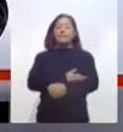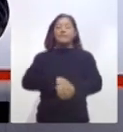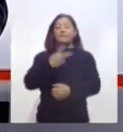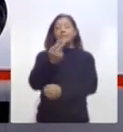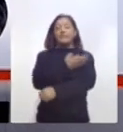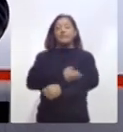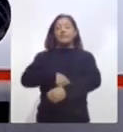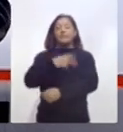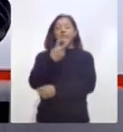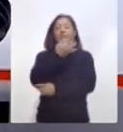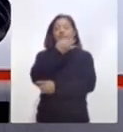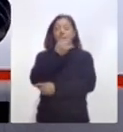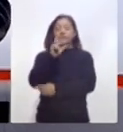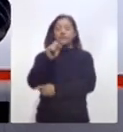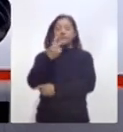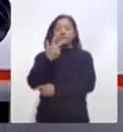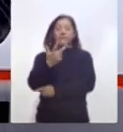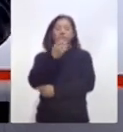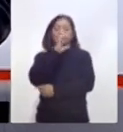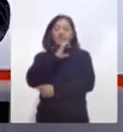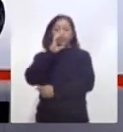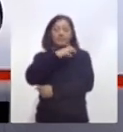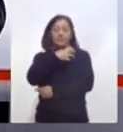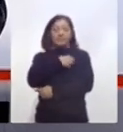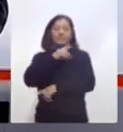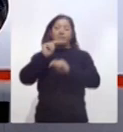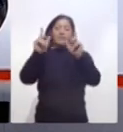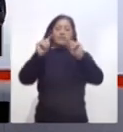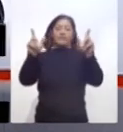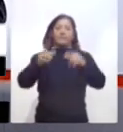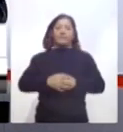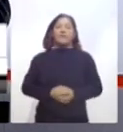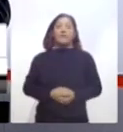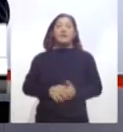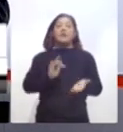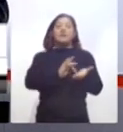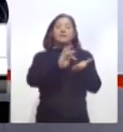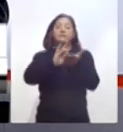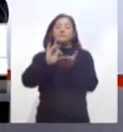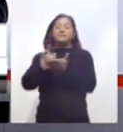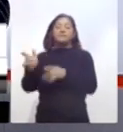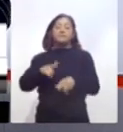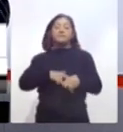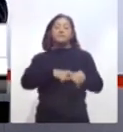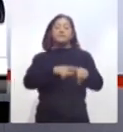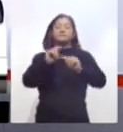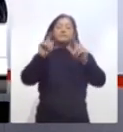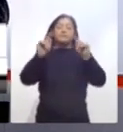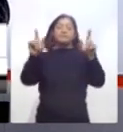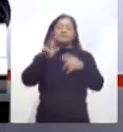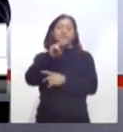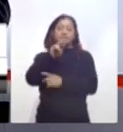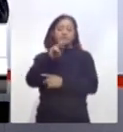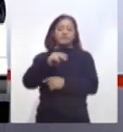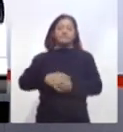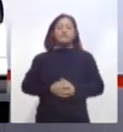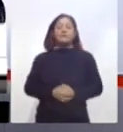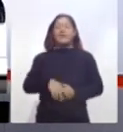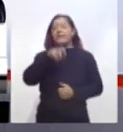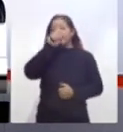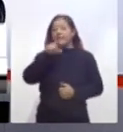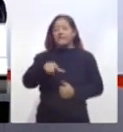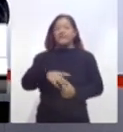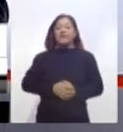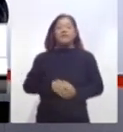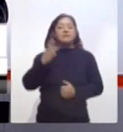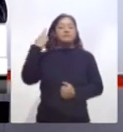dos minutos, 28 grados la temperatura en Tlaxcala capital. Gracias por seguirnos a través de Tlaxcala Televisión y también